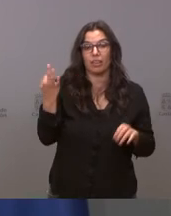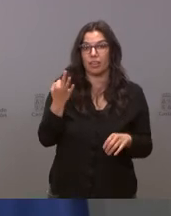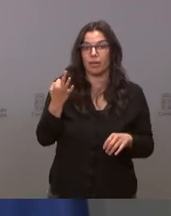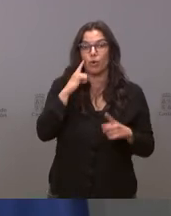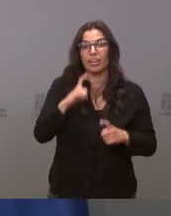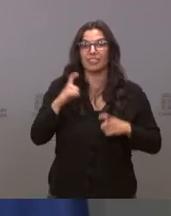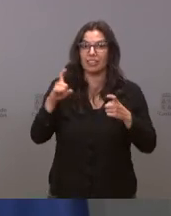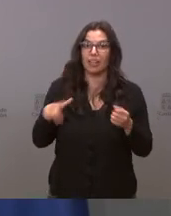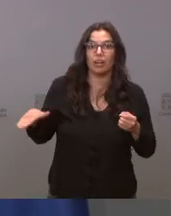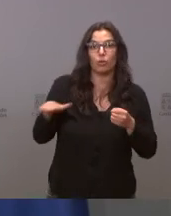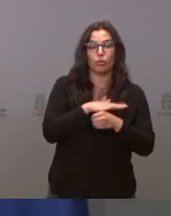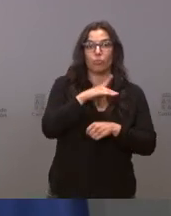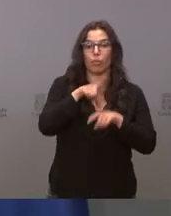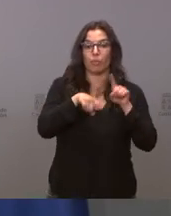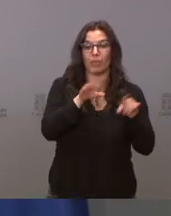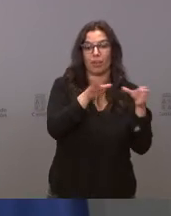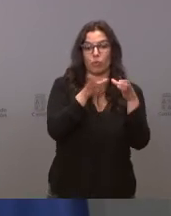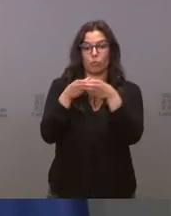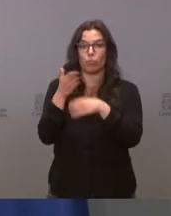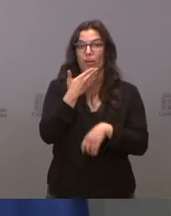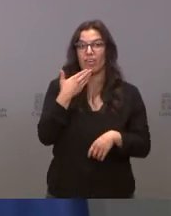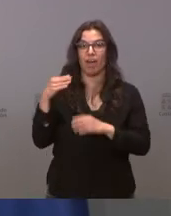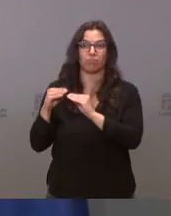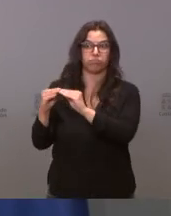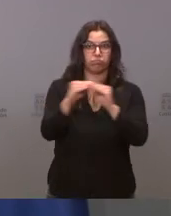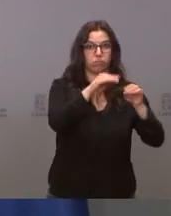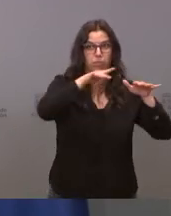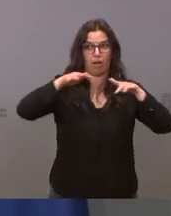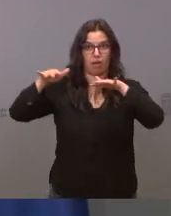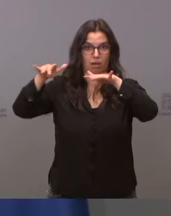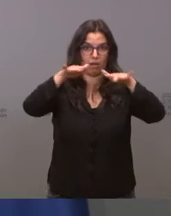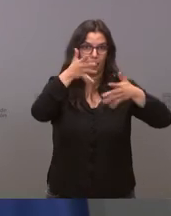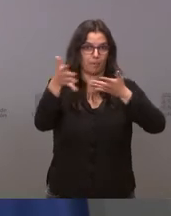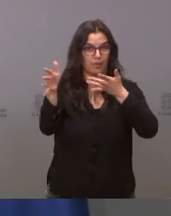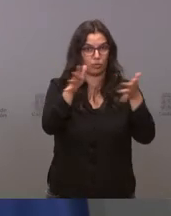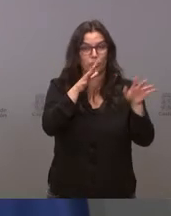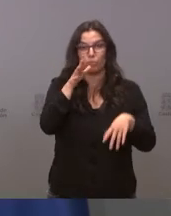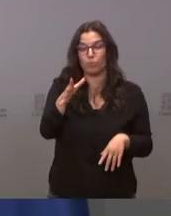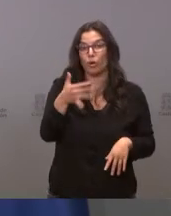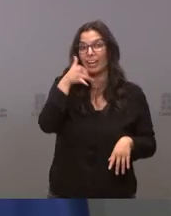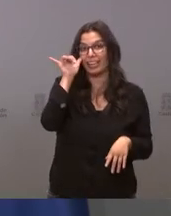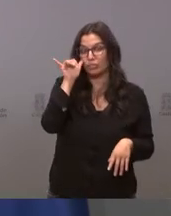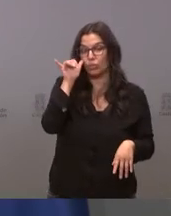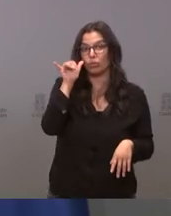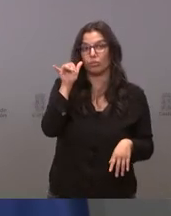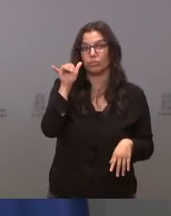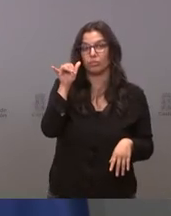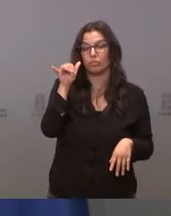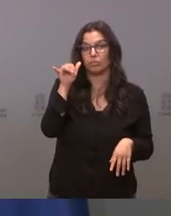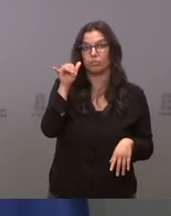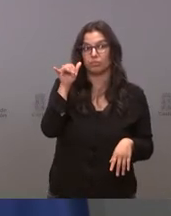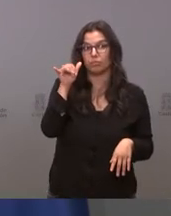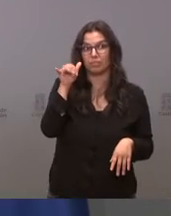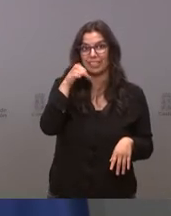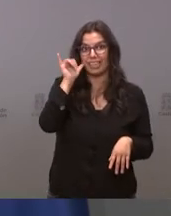por grupos etarios sea lo más homogénea posible porque el riesgo es un riesgo